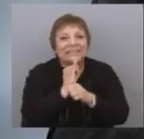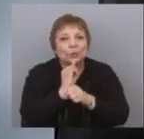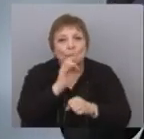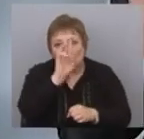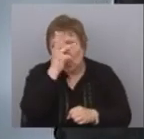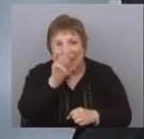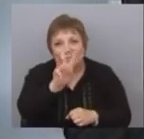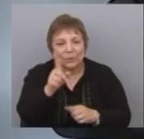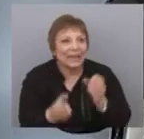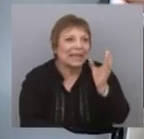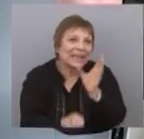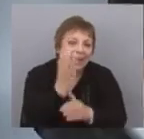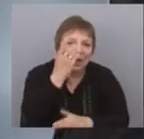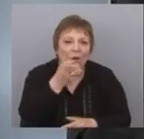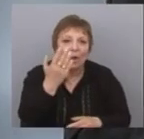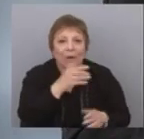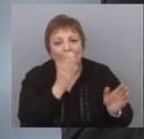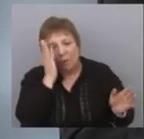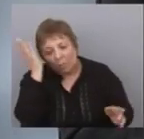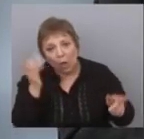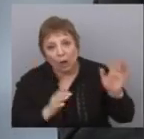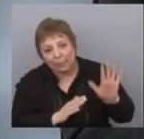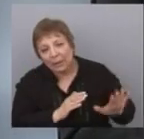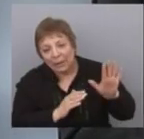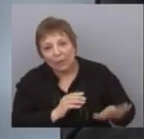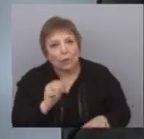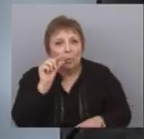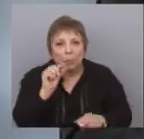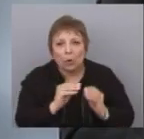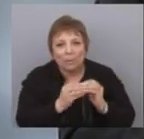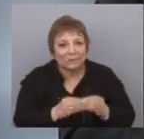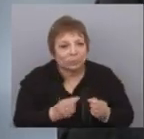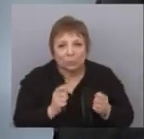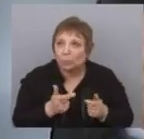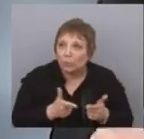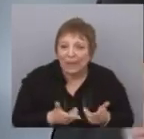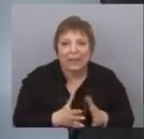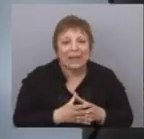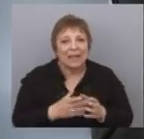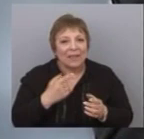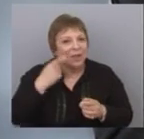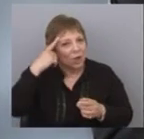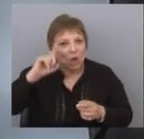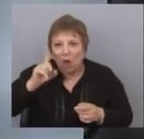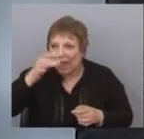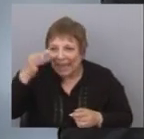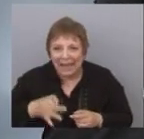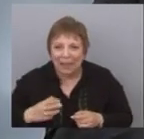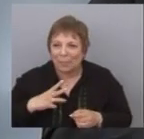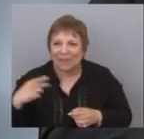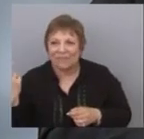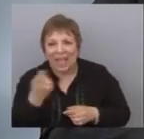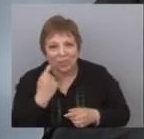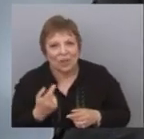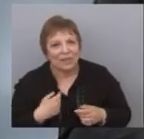que había sido creado y estuvo allí vegetando unos años, con muy poco presupuesto, con muy poca credibilidad de parte del sector privado, le